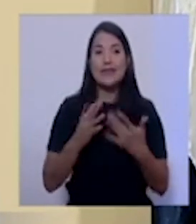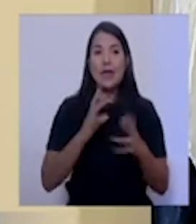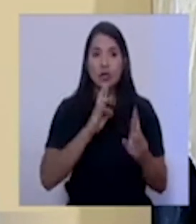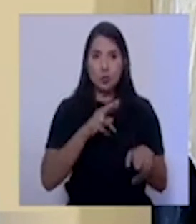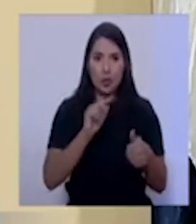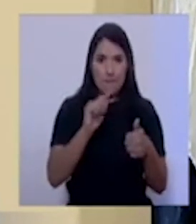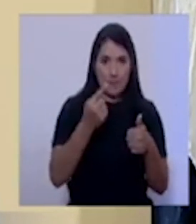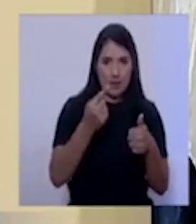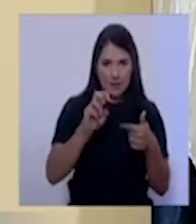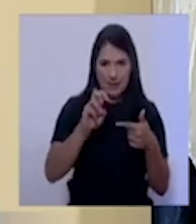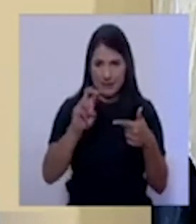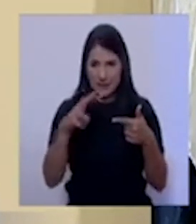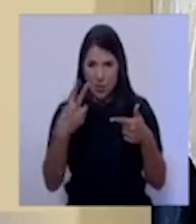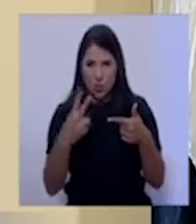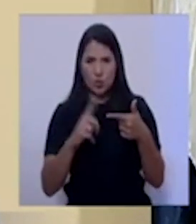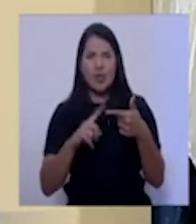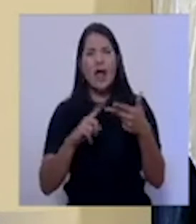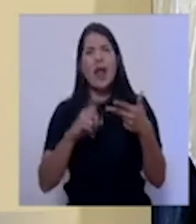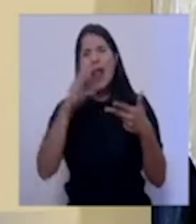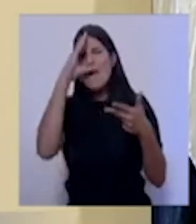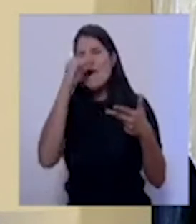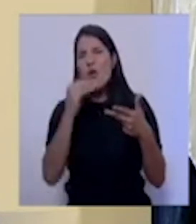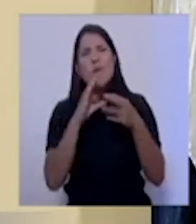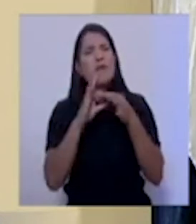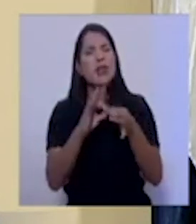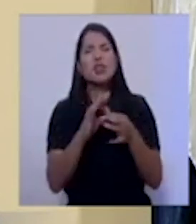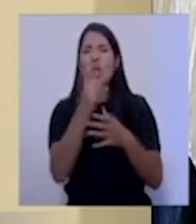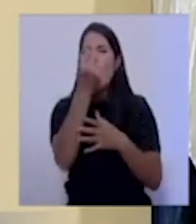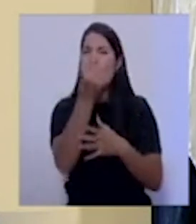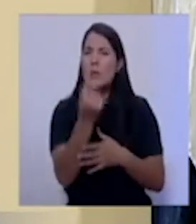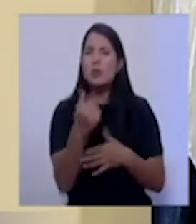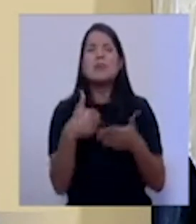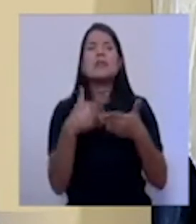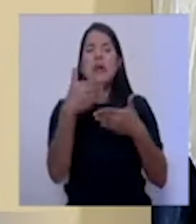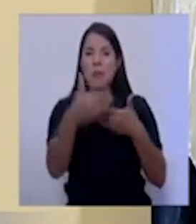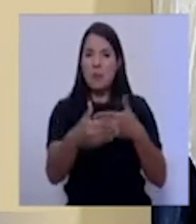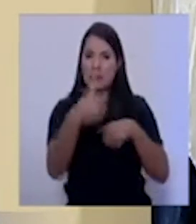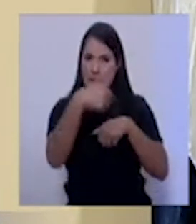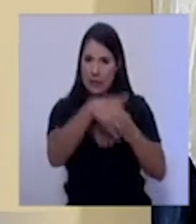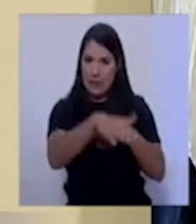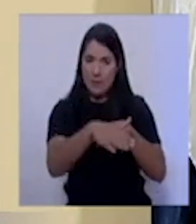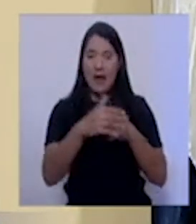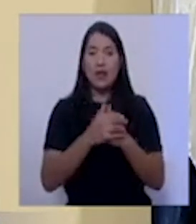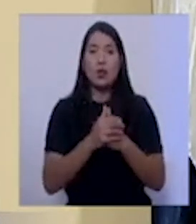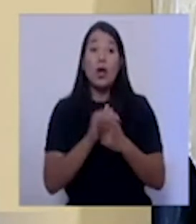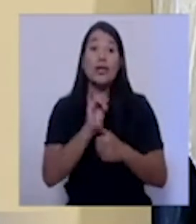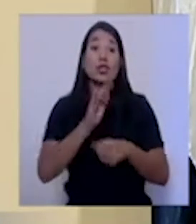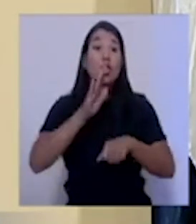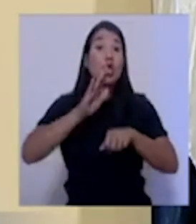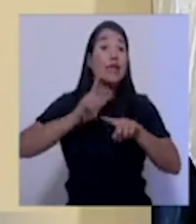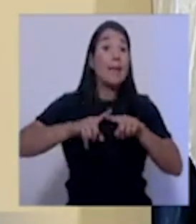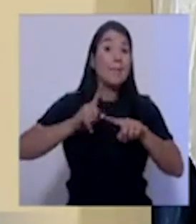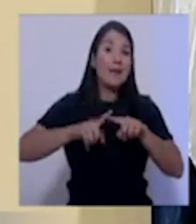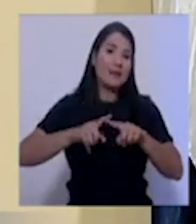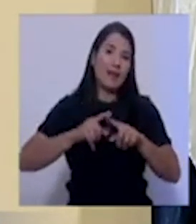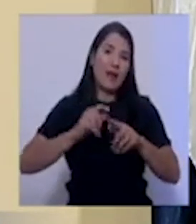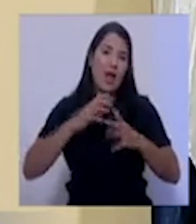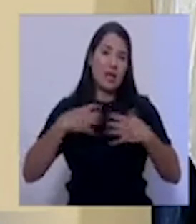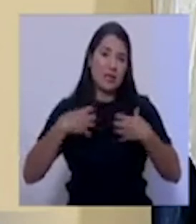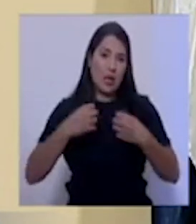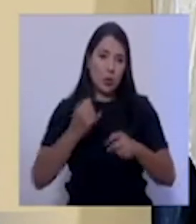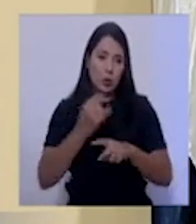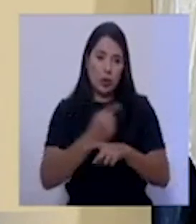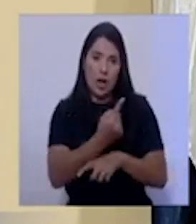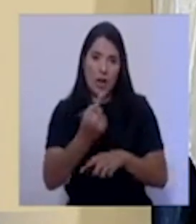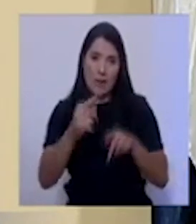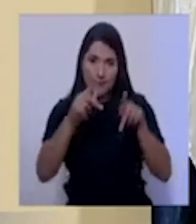datos respecto a costos, todo esto se los mandamos después, va a ir en función de la complejidad que tengan los pacientes. Con respecto a